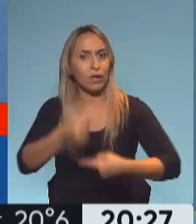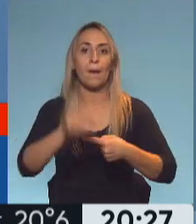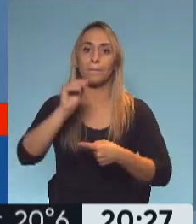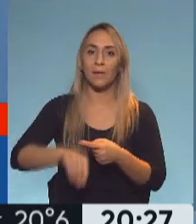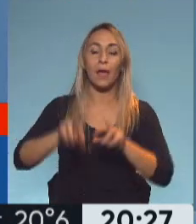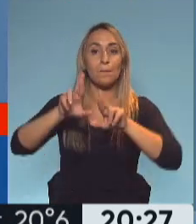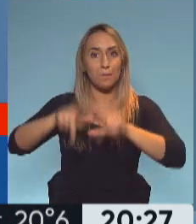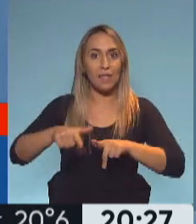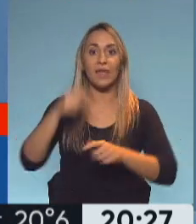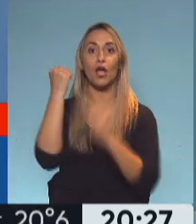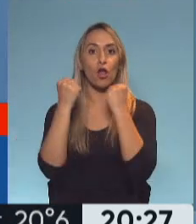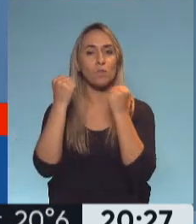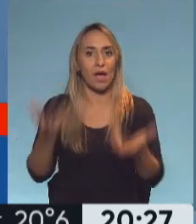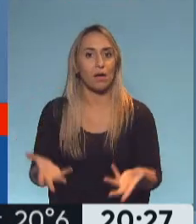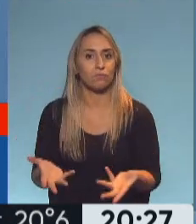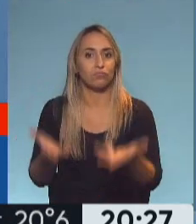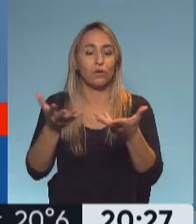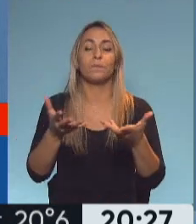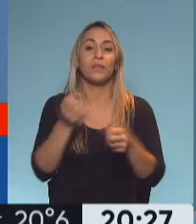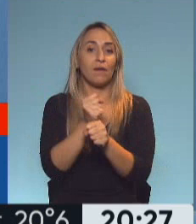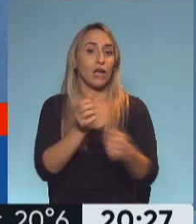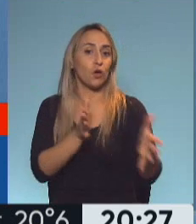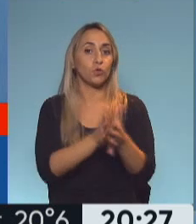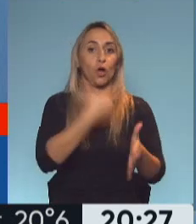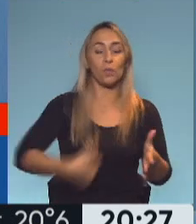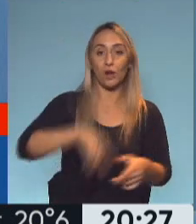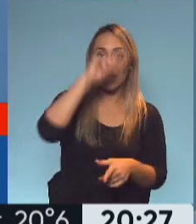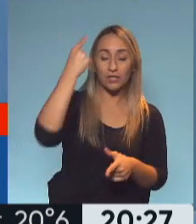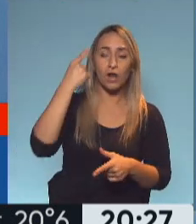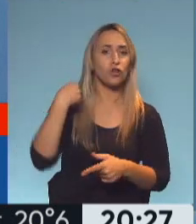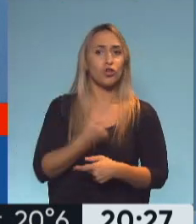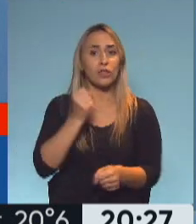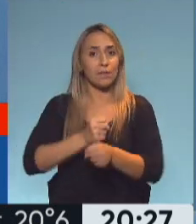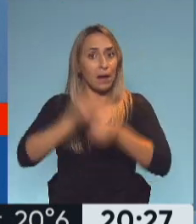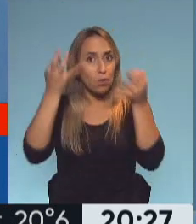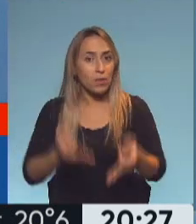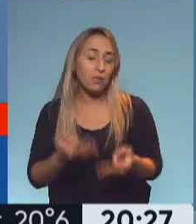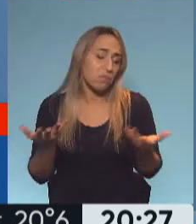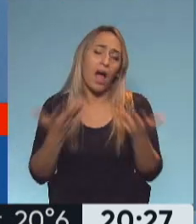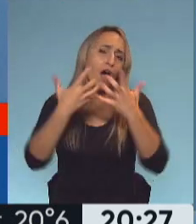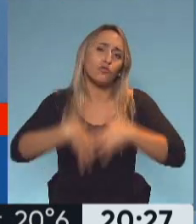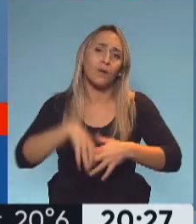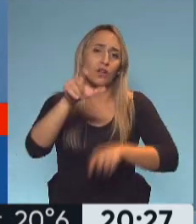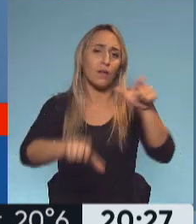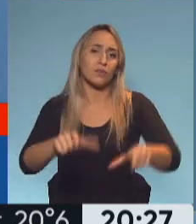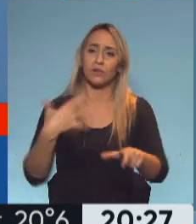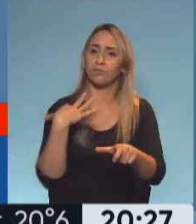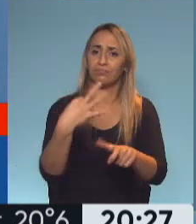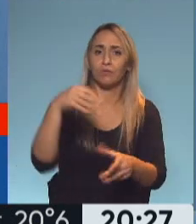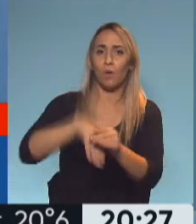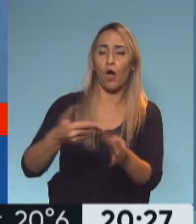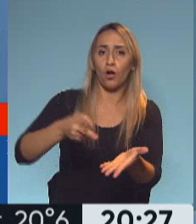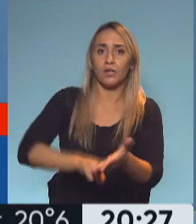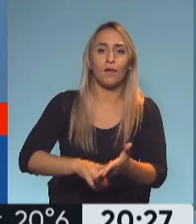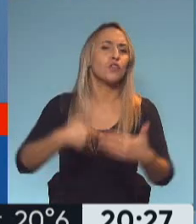económica que estamos estableciendo en conjunto con el gobierno nacional, la gente nos va a volver a elegir, independientemente de si es en agosto, en septiembre, en octubre o en noviembre.